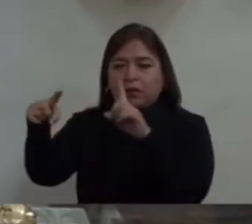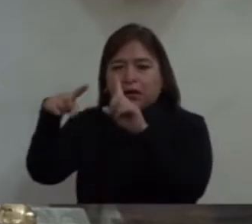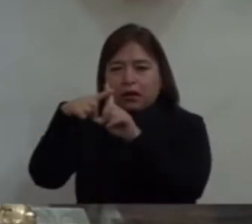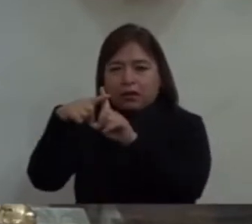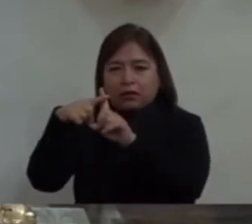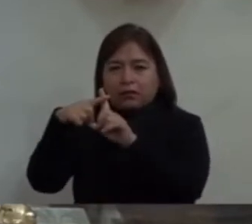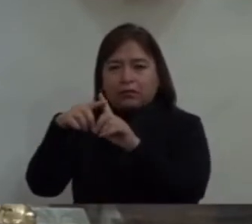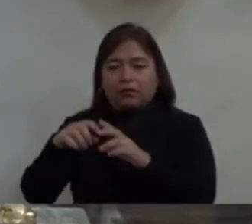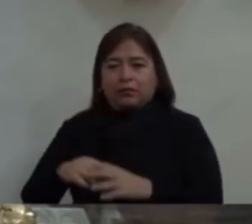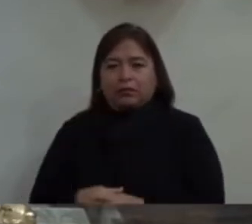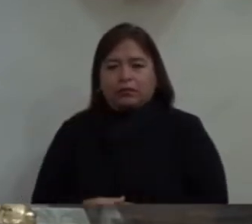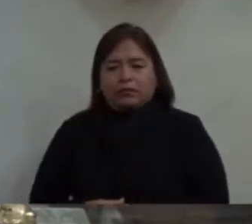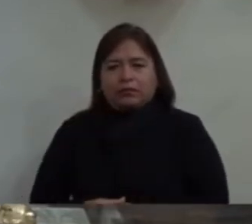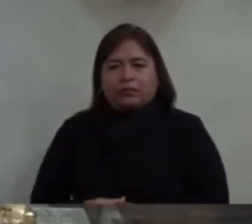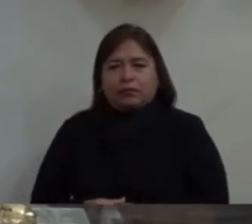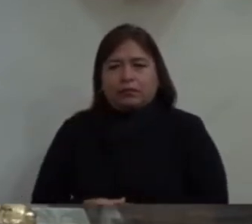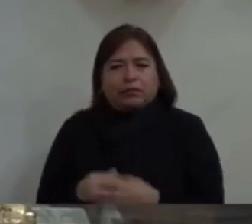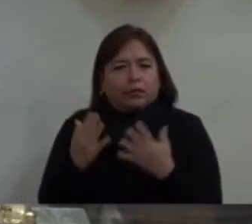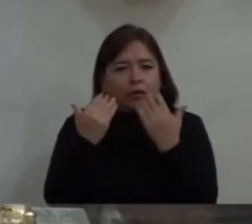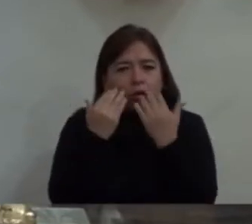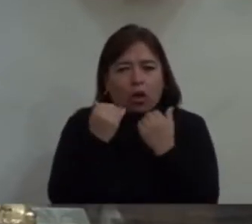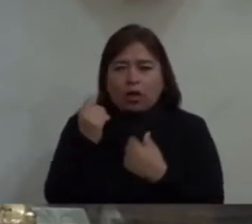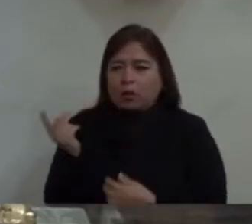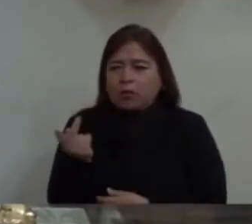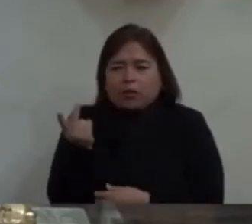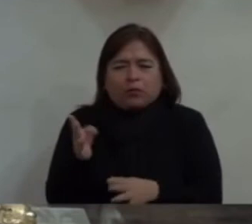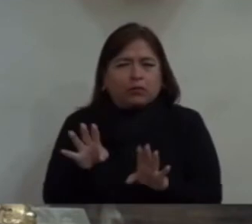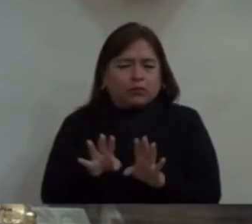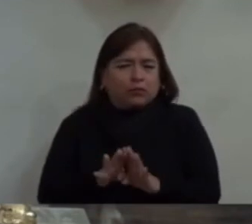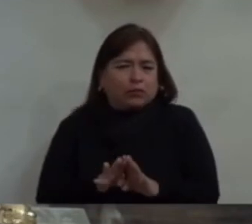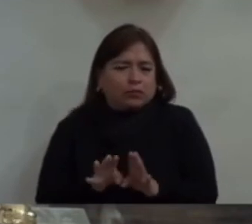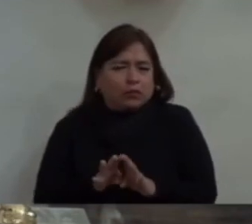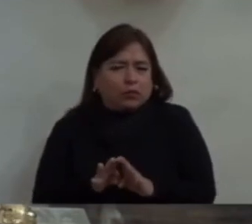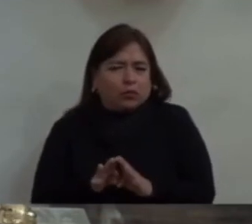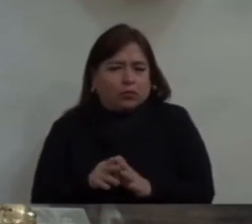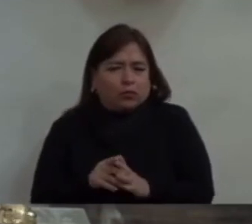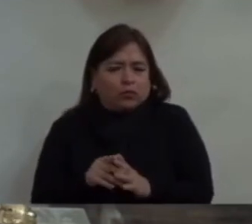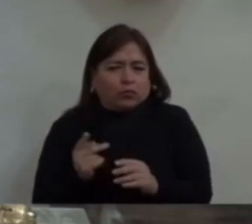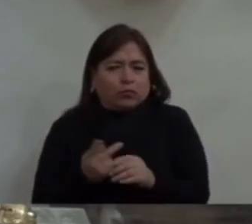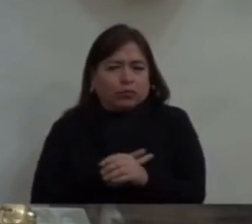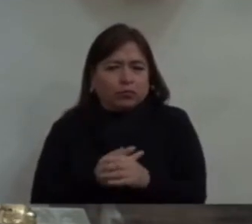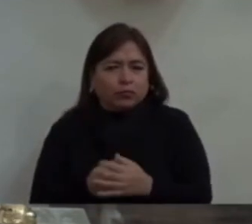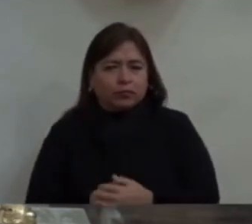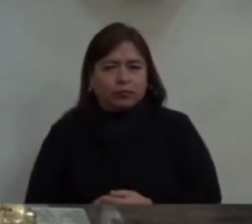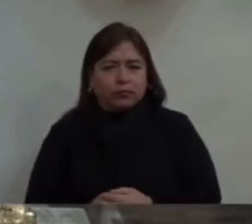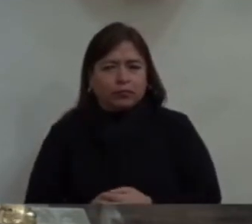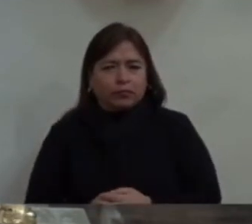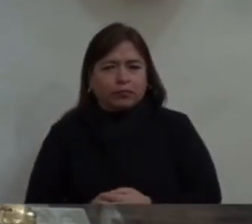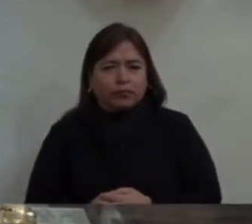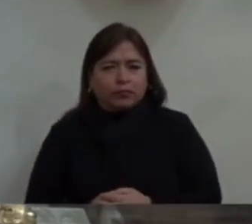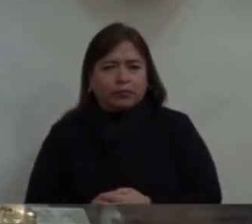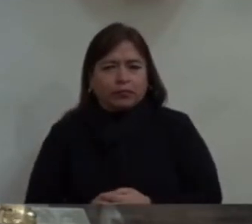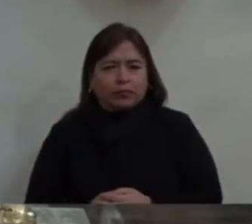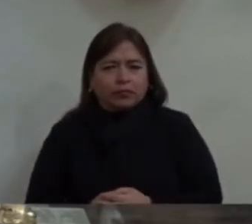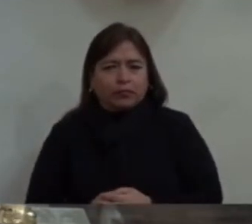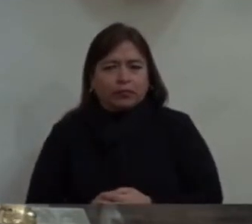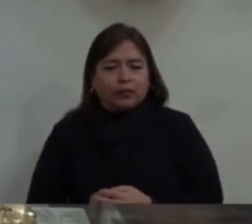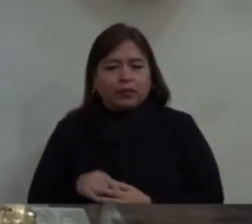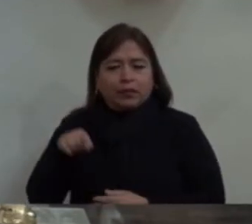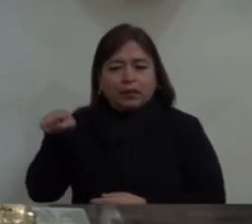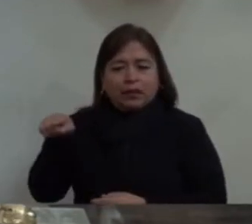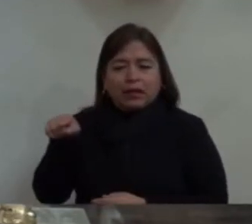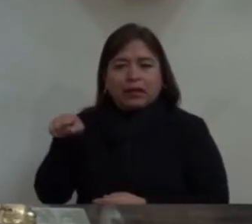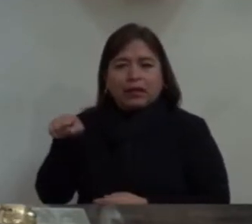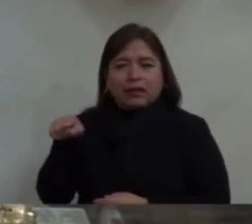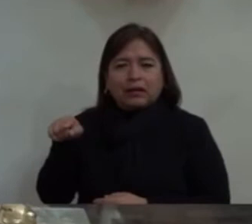surgen preguntas cómo es posible si es el amado del